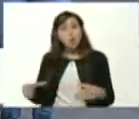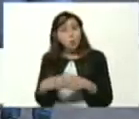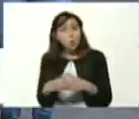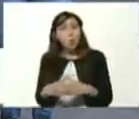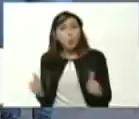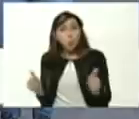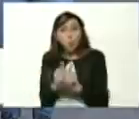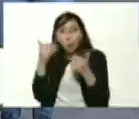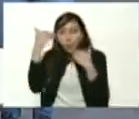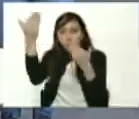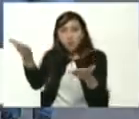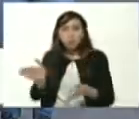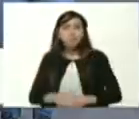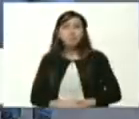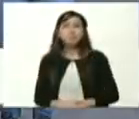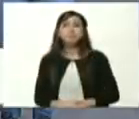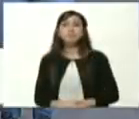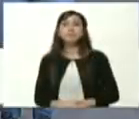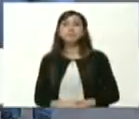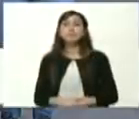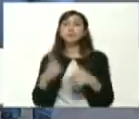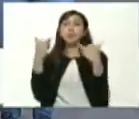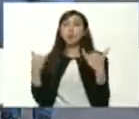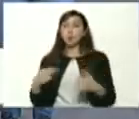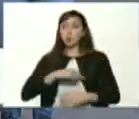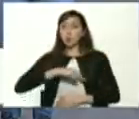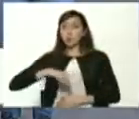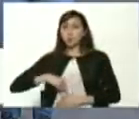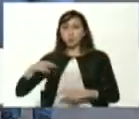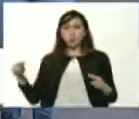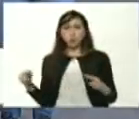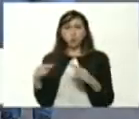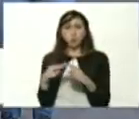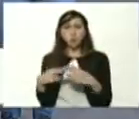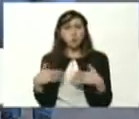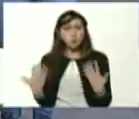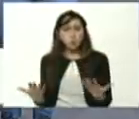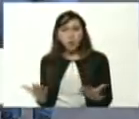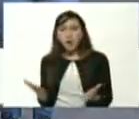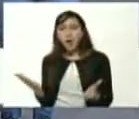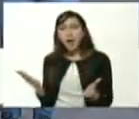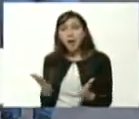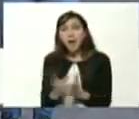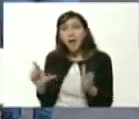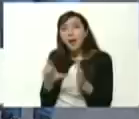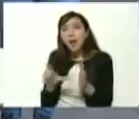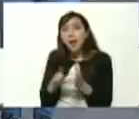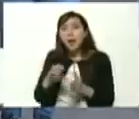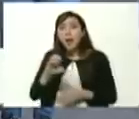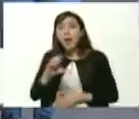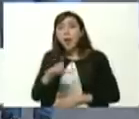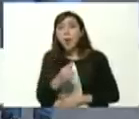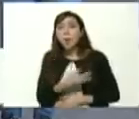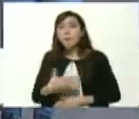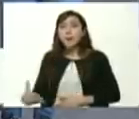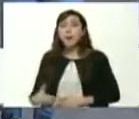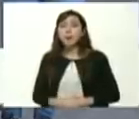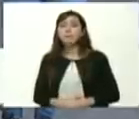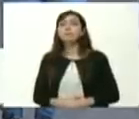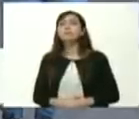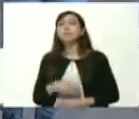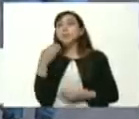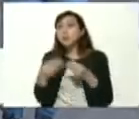acompaña bueno presidente en este momento nosotros nos encontramos desde el liceo Andrés Eloy Blanco en la